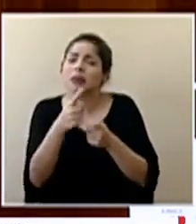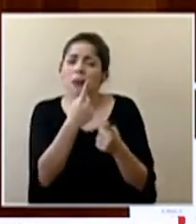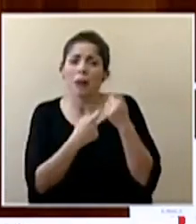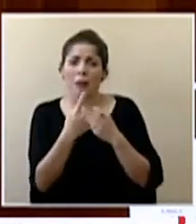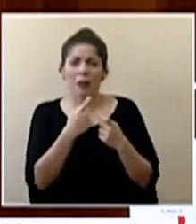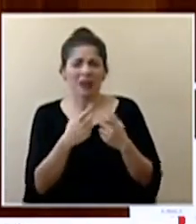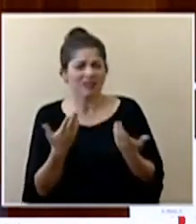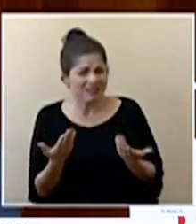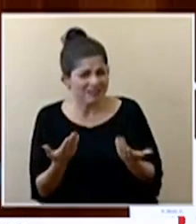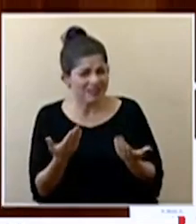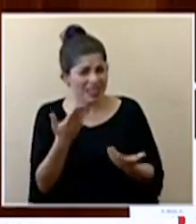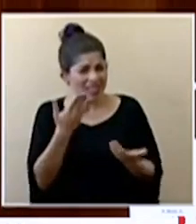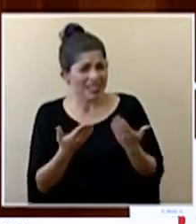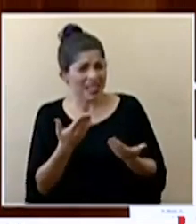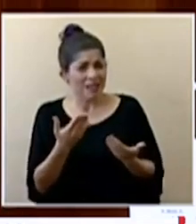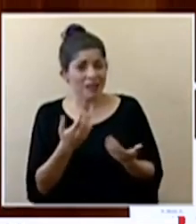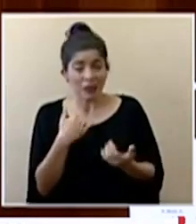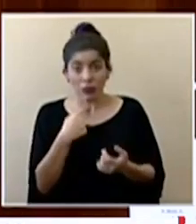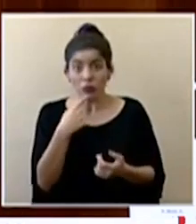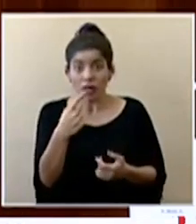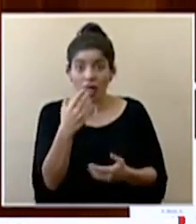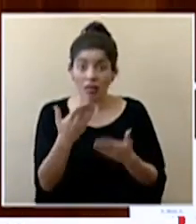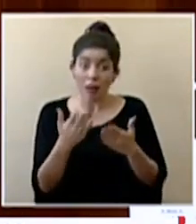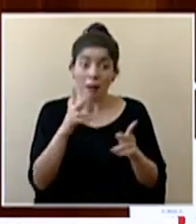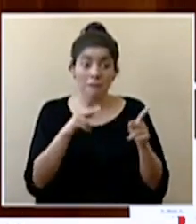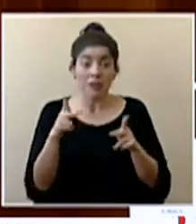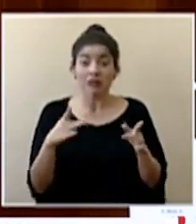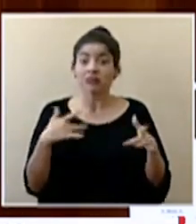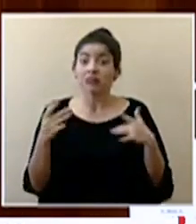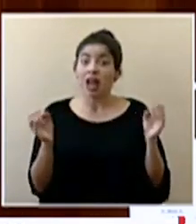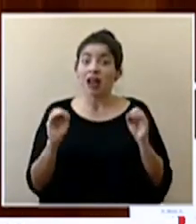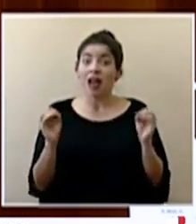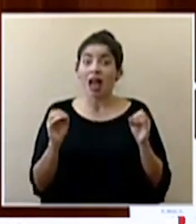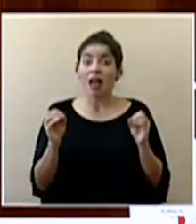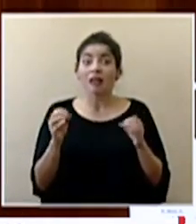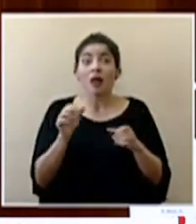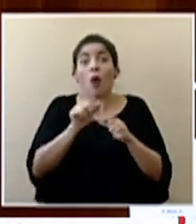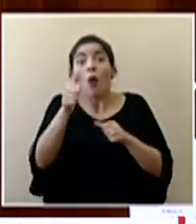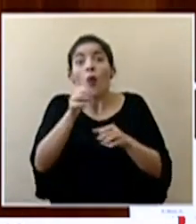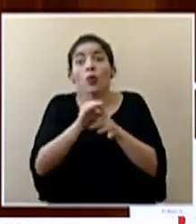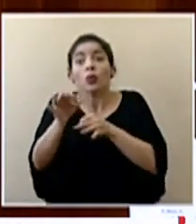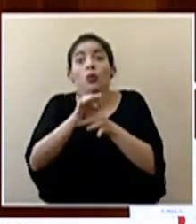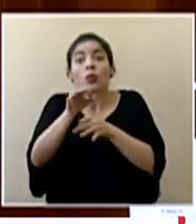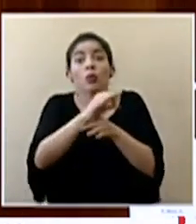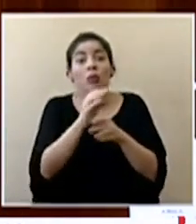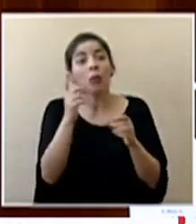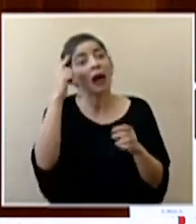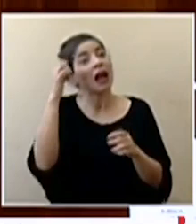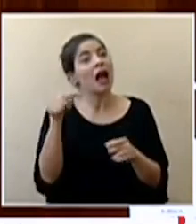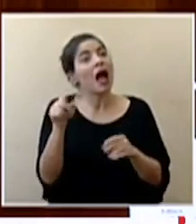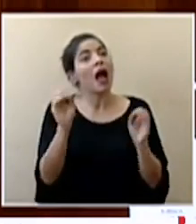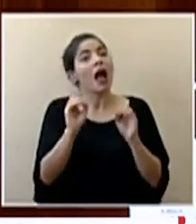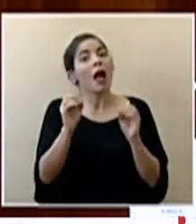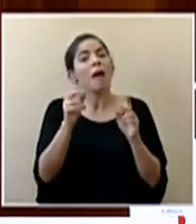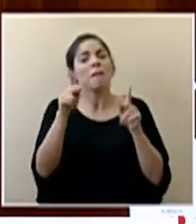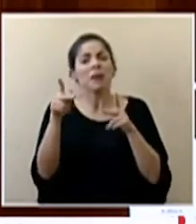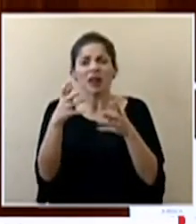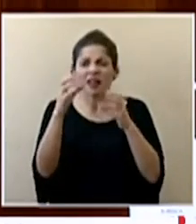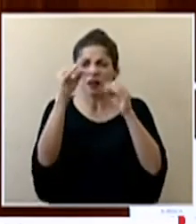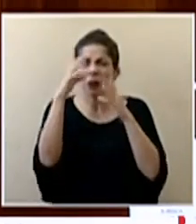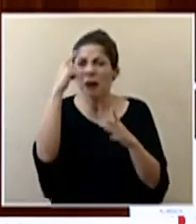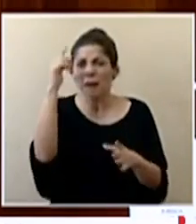o sea puede ser que como le digo hay personas sin síntomas en los distritos no afectados y la gente quiere esa información ¿para qué?